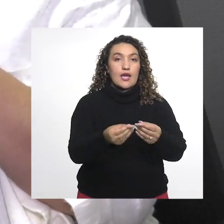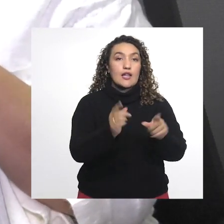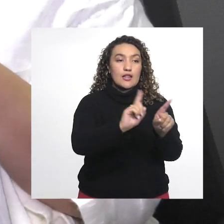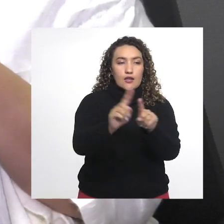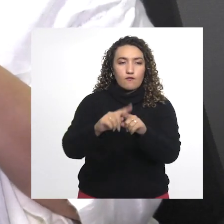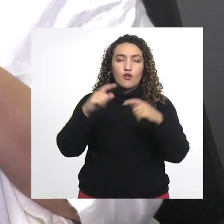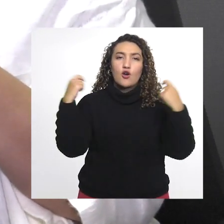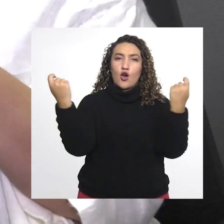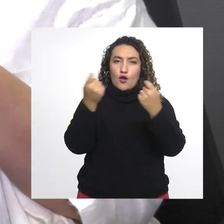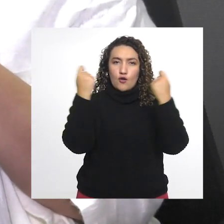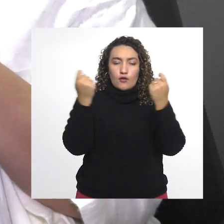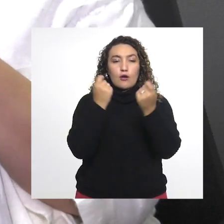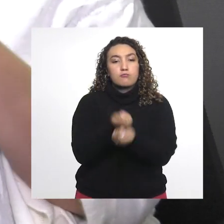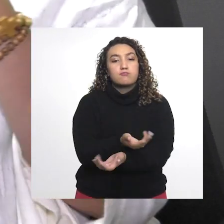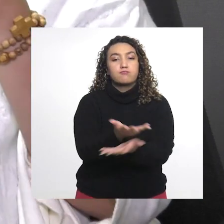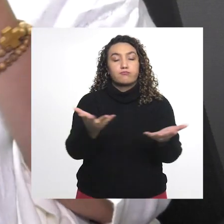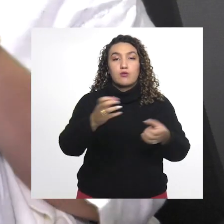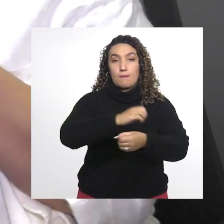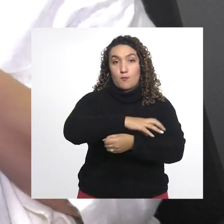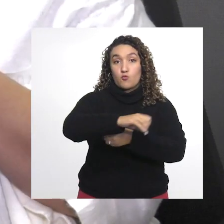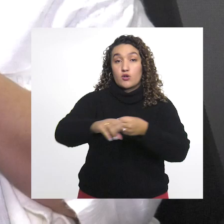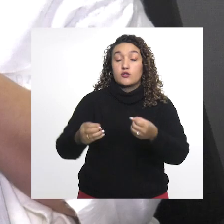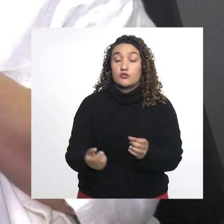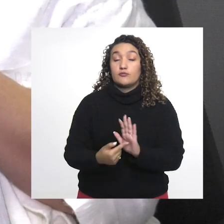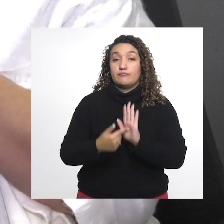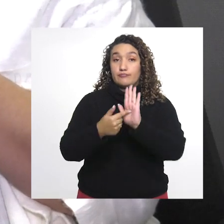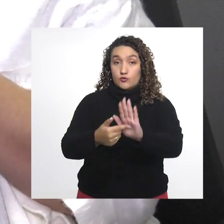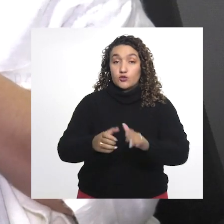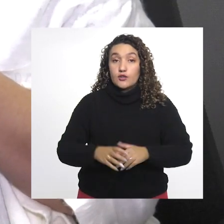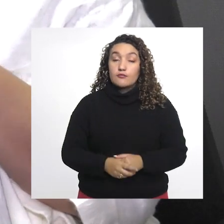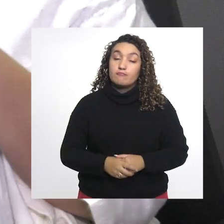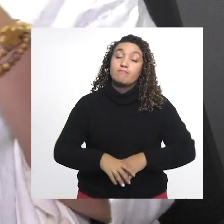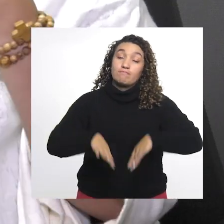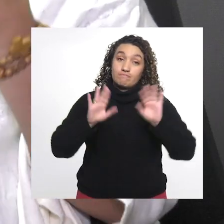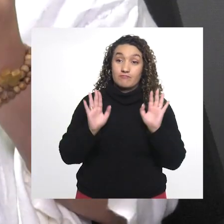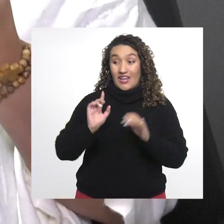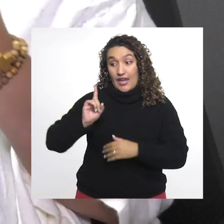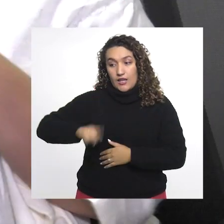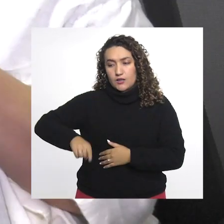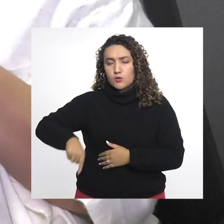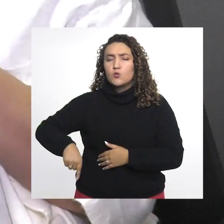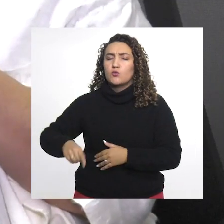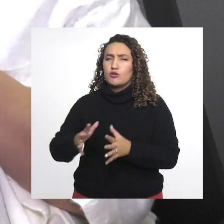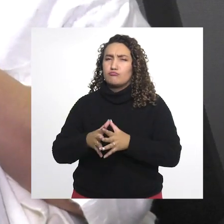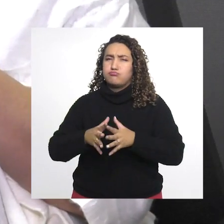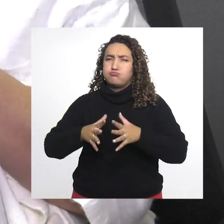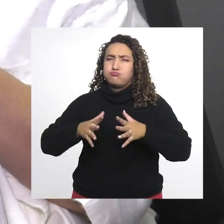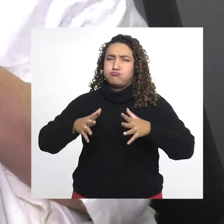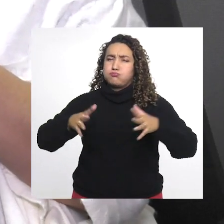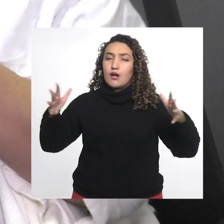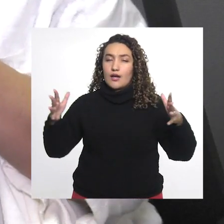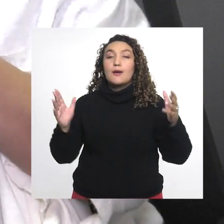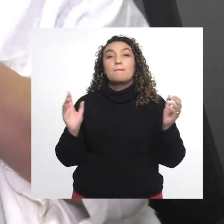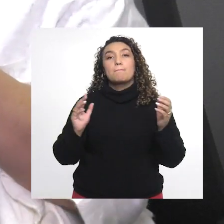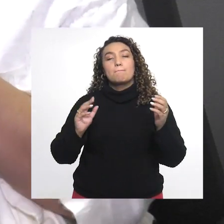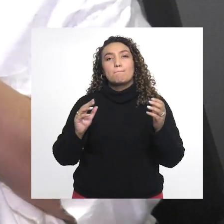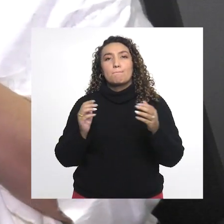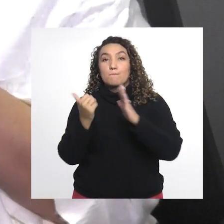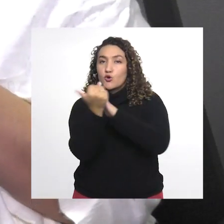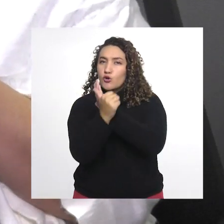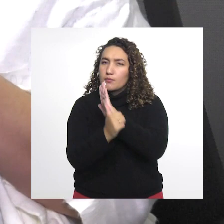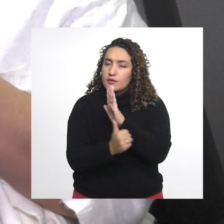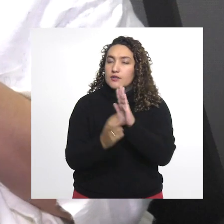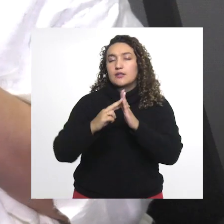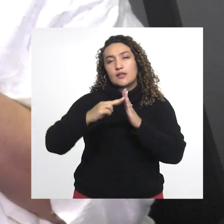territorios y presentar diferentes ofertas a la población. Entonces, la escuela ha